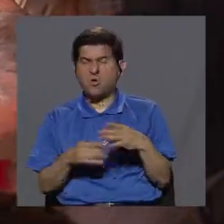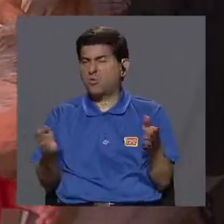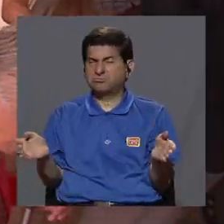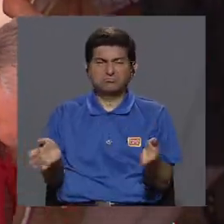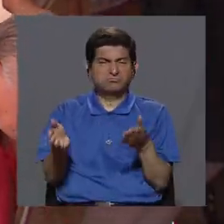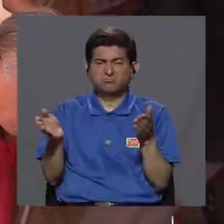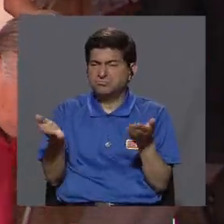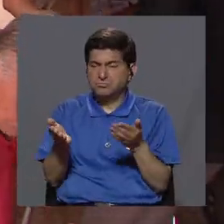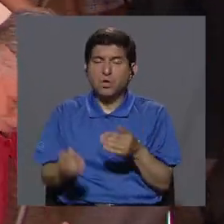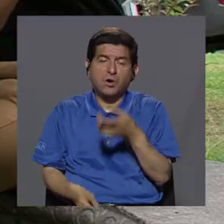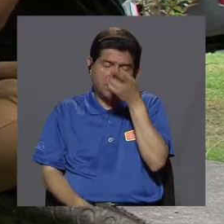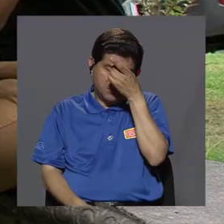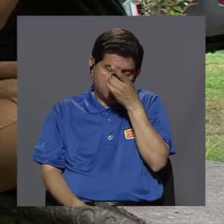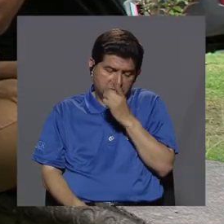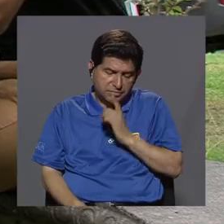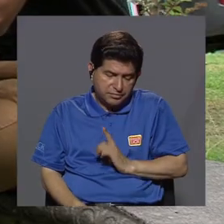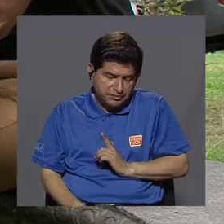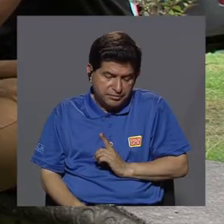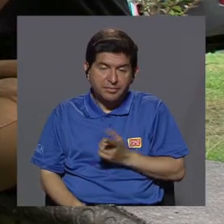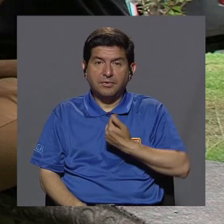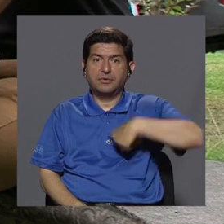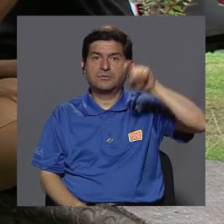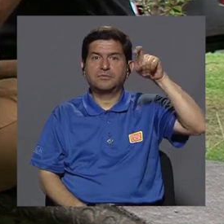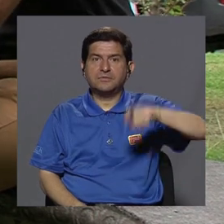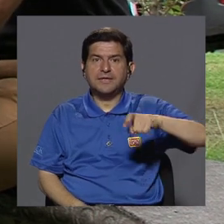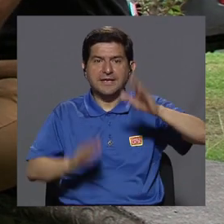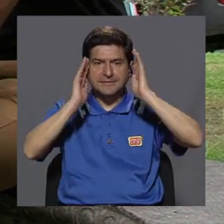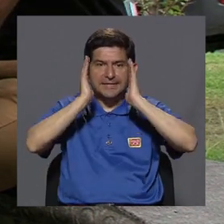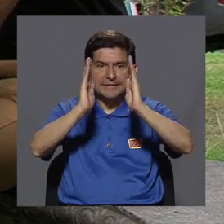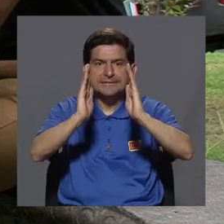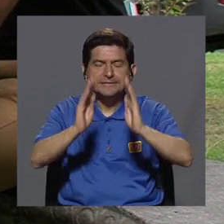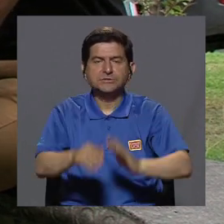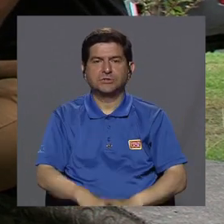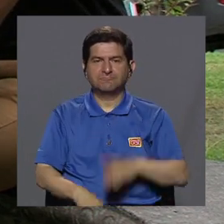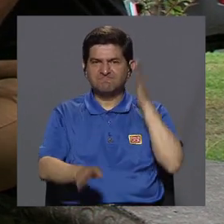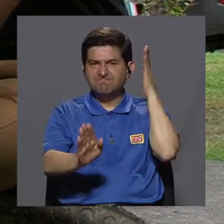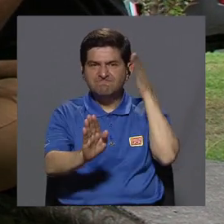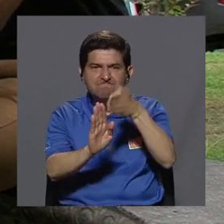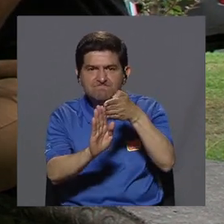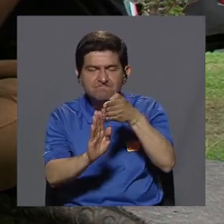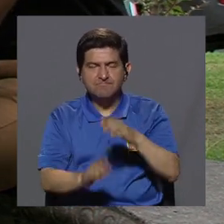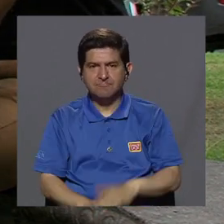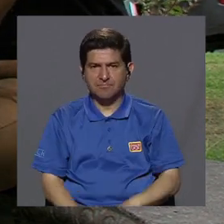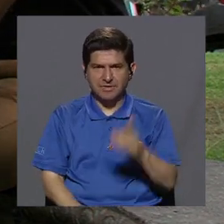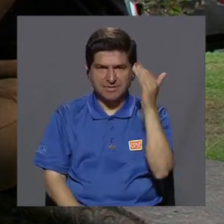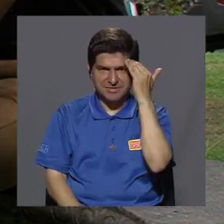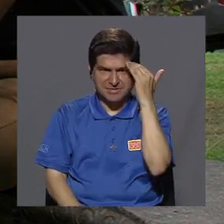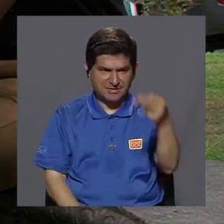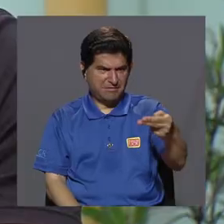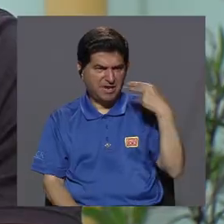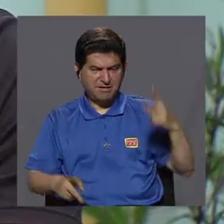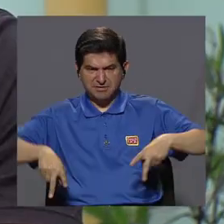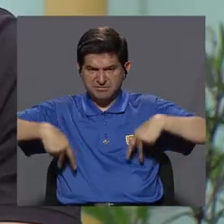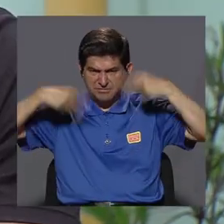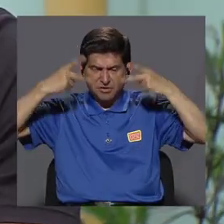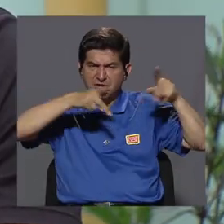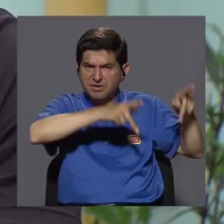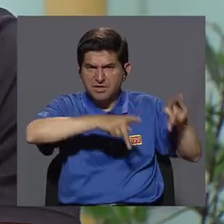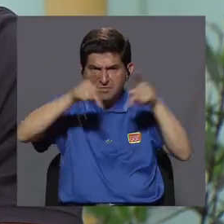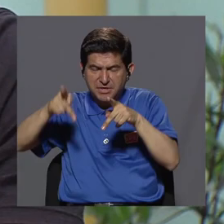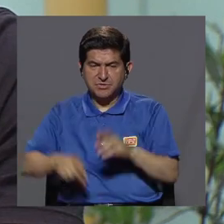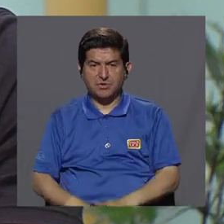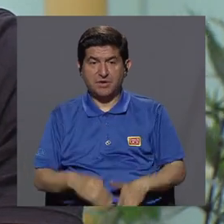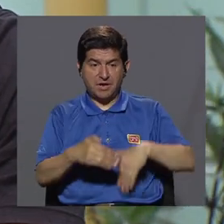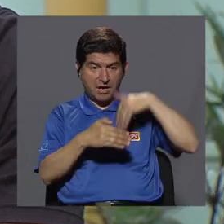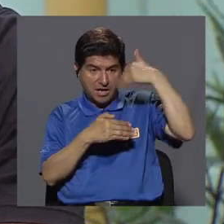desmotivadas o deprimidas. Nosotros tenemos que atacar eso, por así decirlo. Conocer esas historias de vida de las